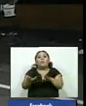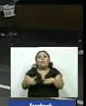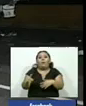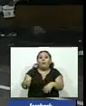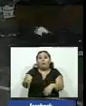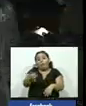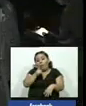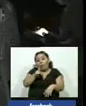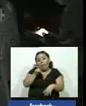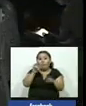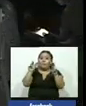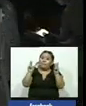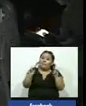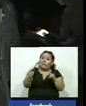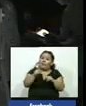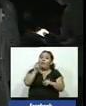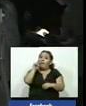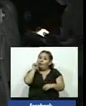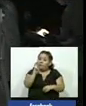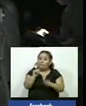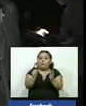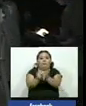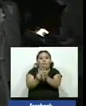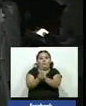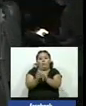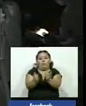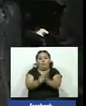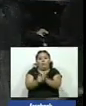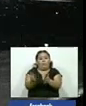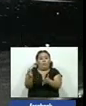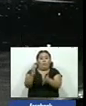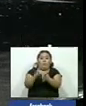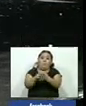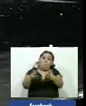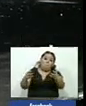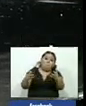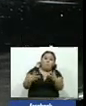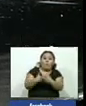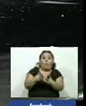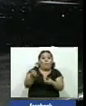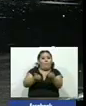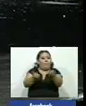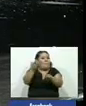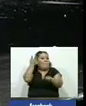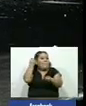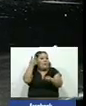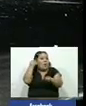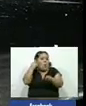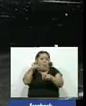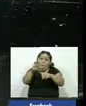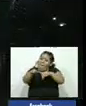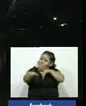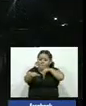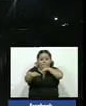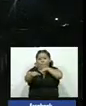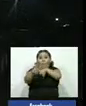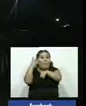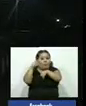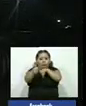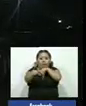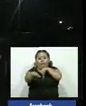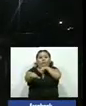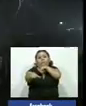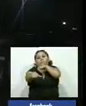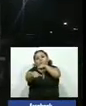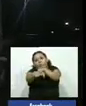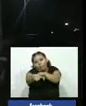los efectos del alcohol fueron los detonantes para esta nueva tragedia el camión blanco impactó a toda velocidad con la parte trasera